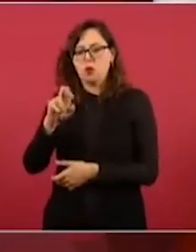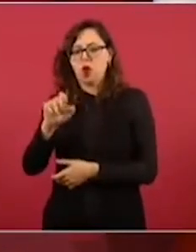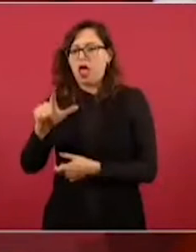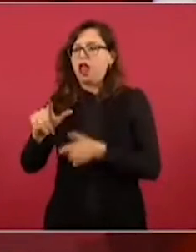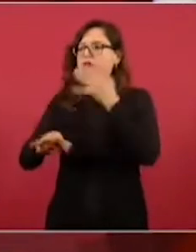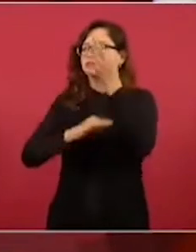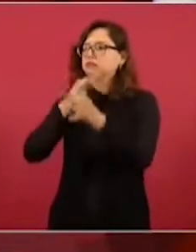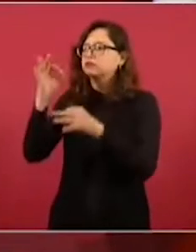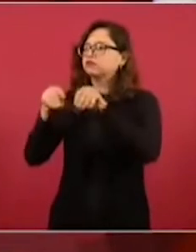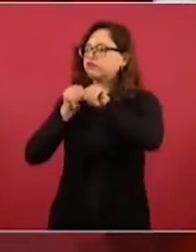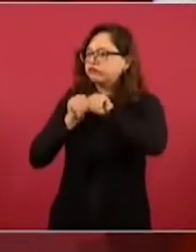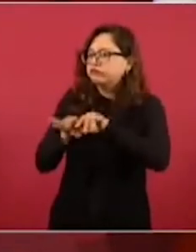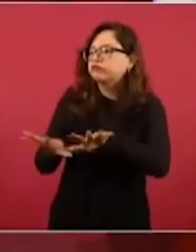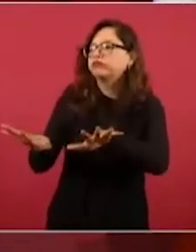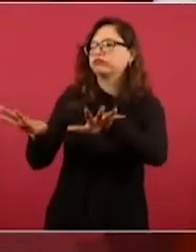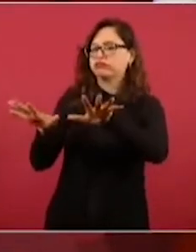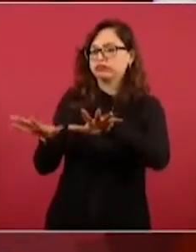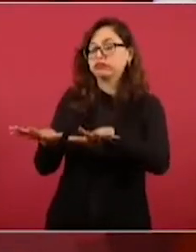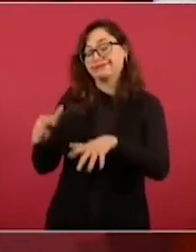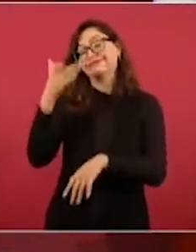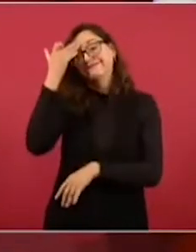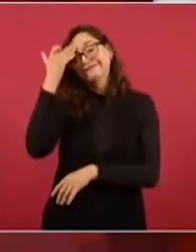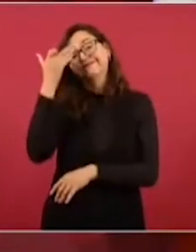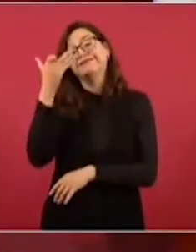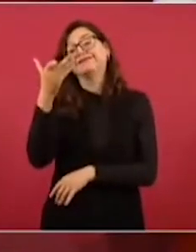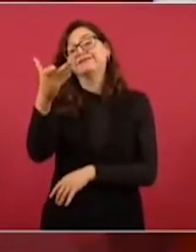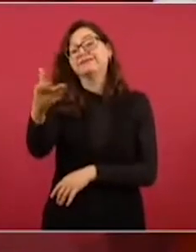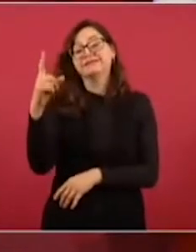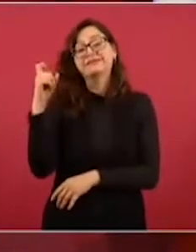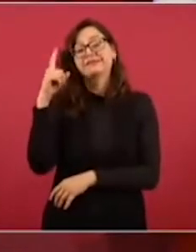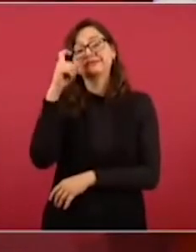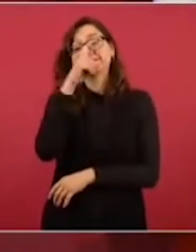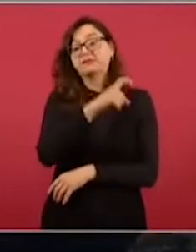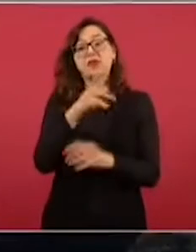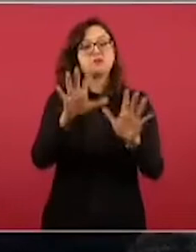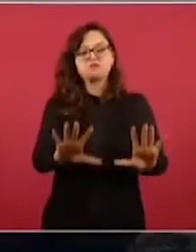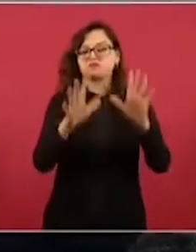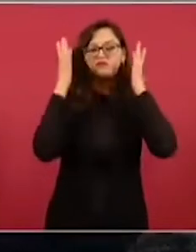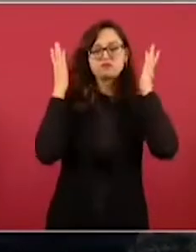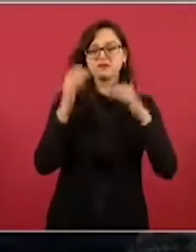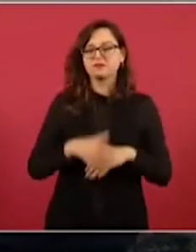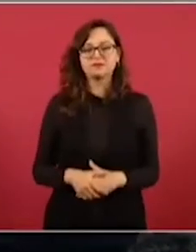entonces eso lleva a trabajo, no es nada más